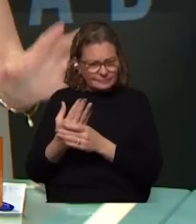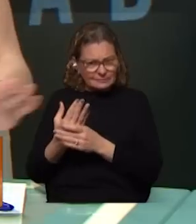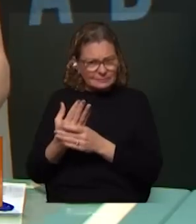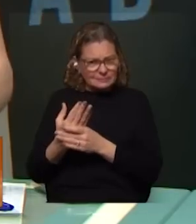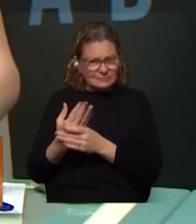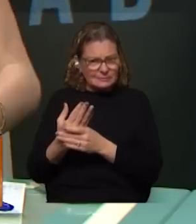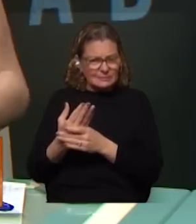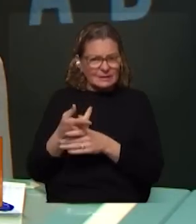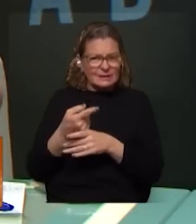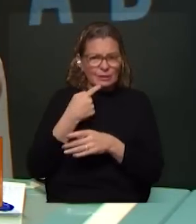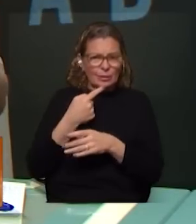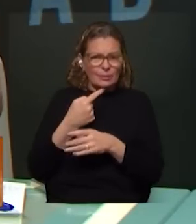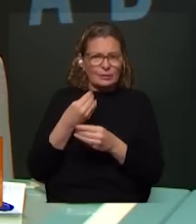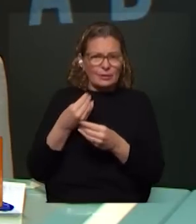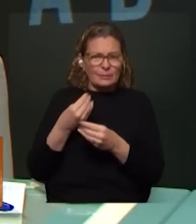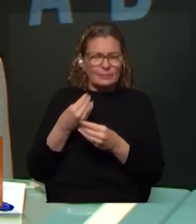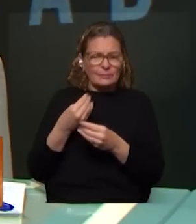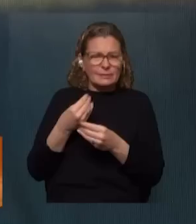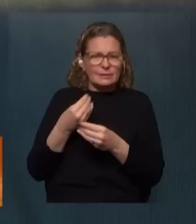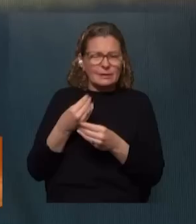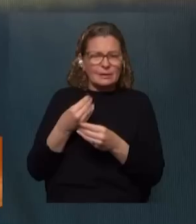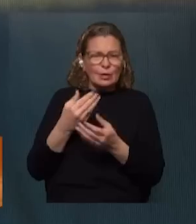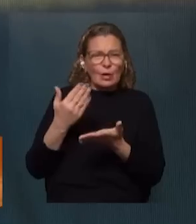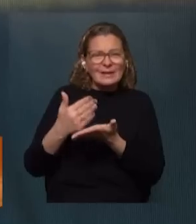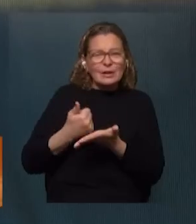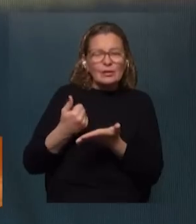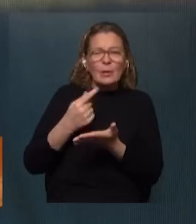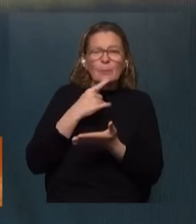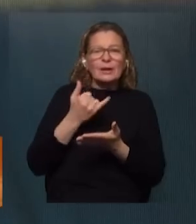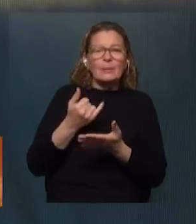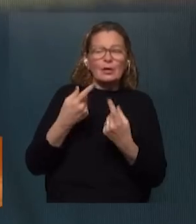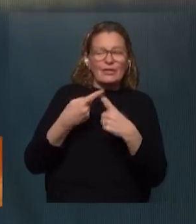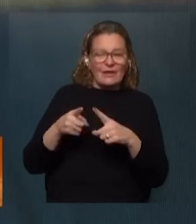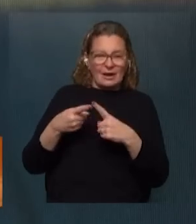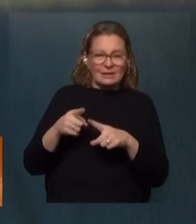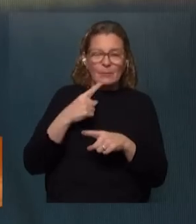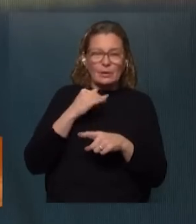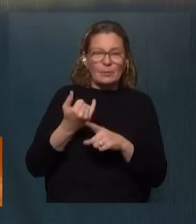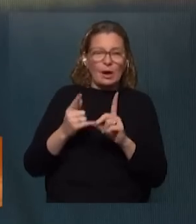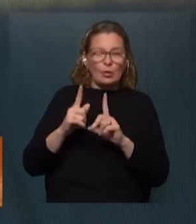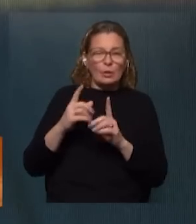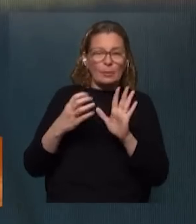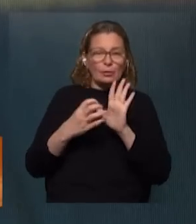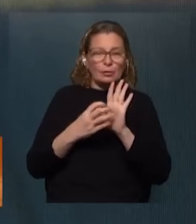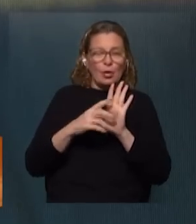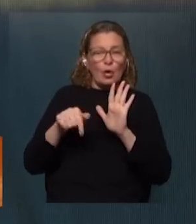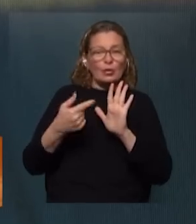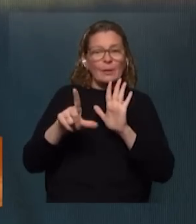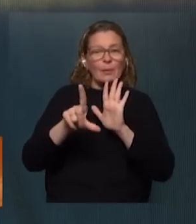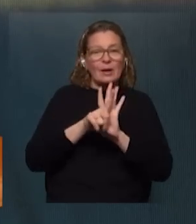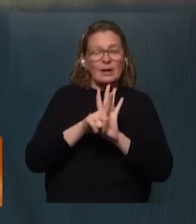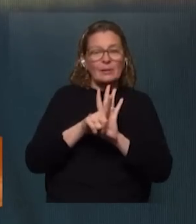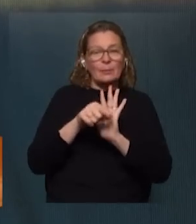capitales siendo que es lo que son para que nos quede claro exoneraciones puedes tener de varios tipos hay algunas que son por constitución otras por leyes